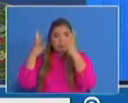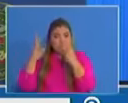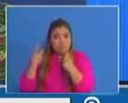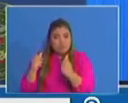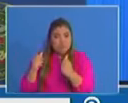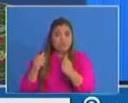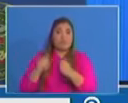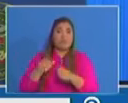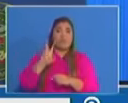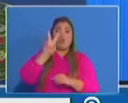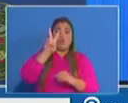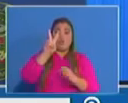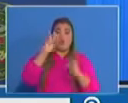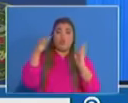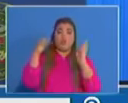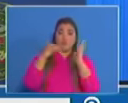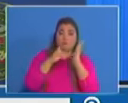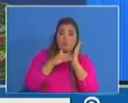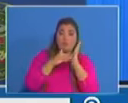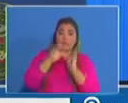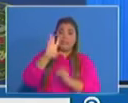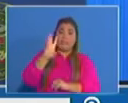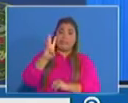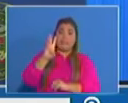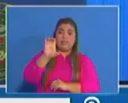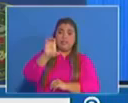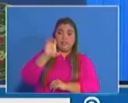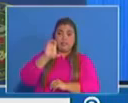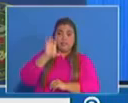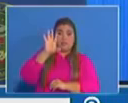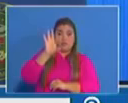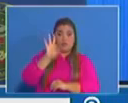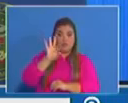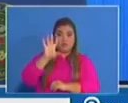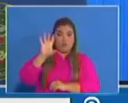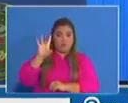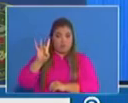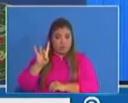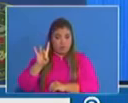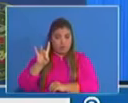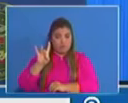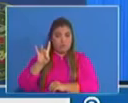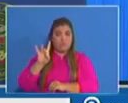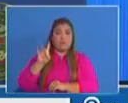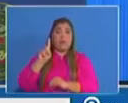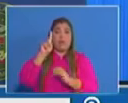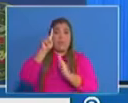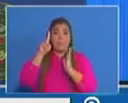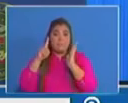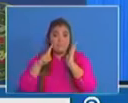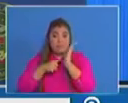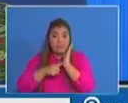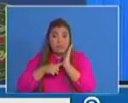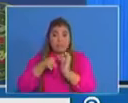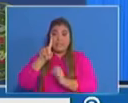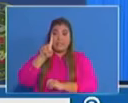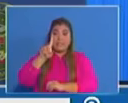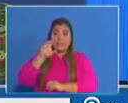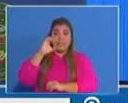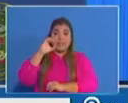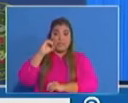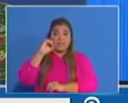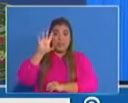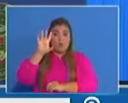2.698 de los cuales 1.108 se